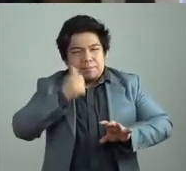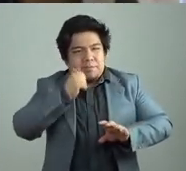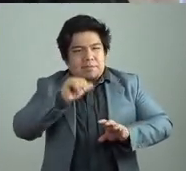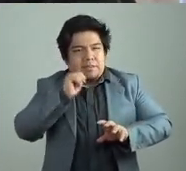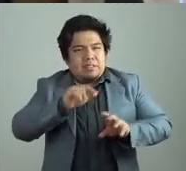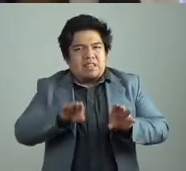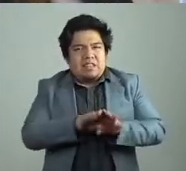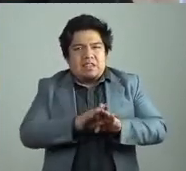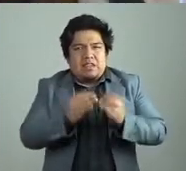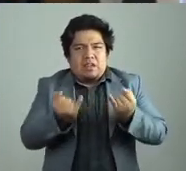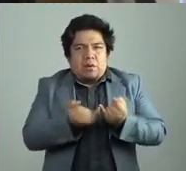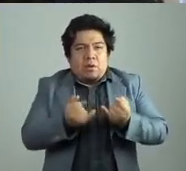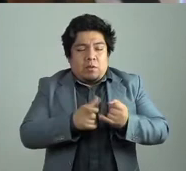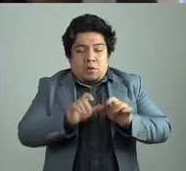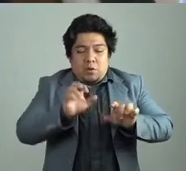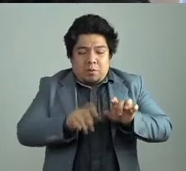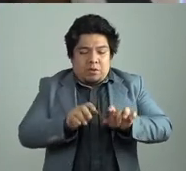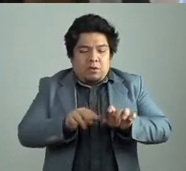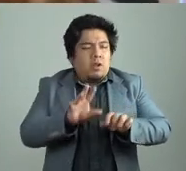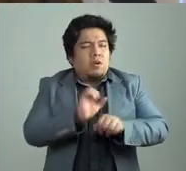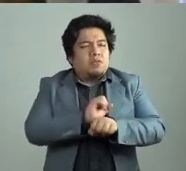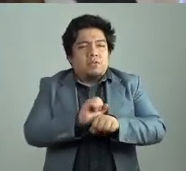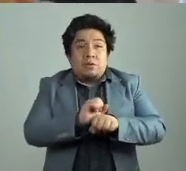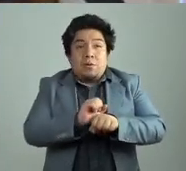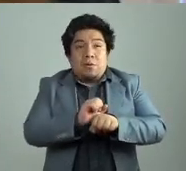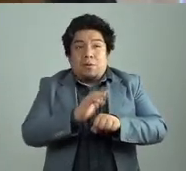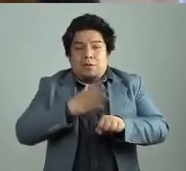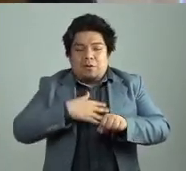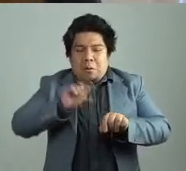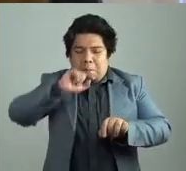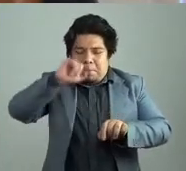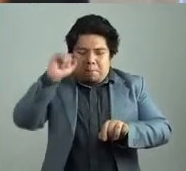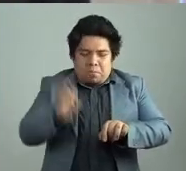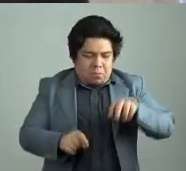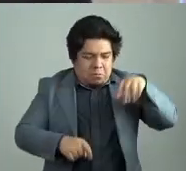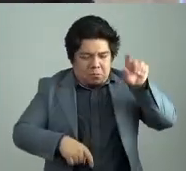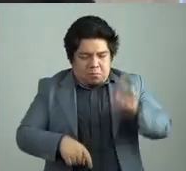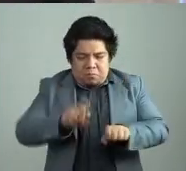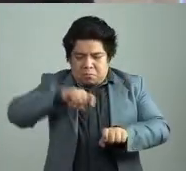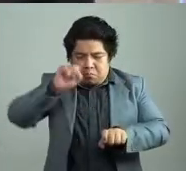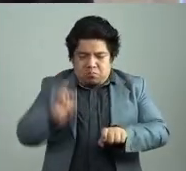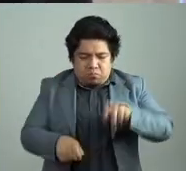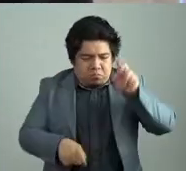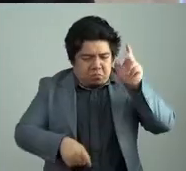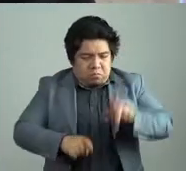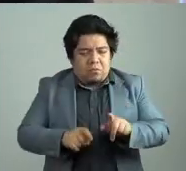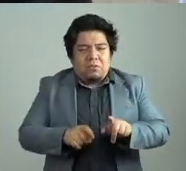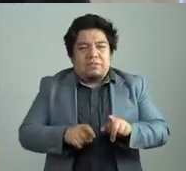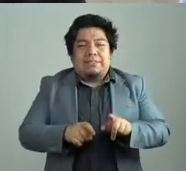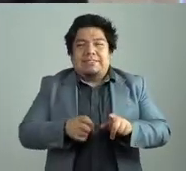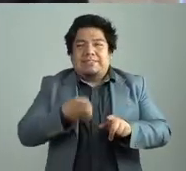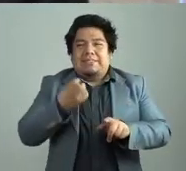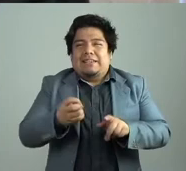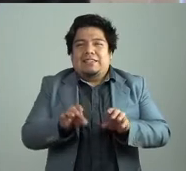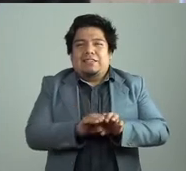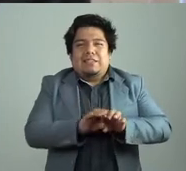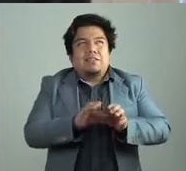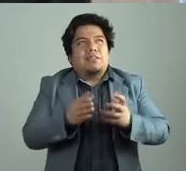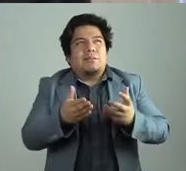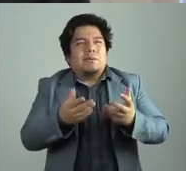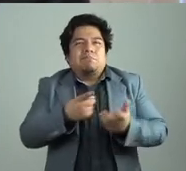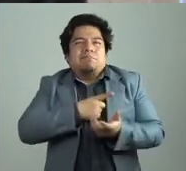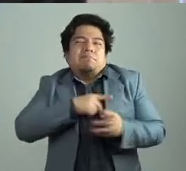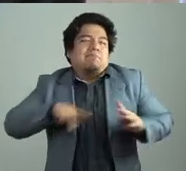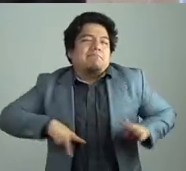fuerza que yo uso para teclear, ¿no? Y la rapidez que aparece, eso es un misterio, el tiempo, ¿no? El